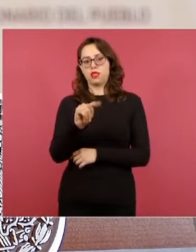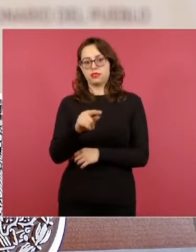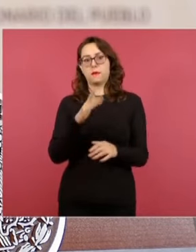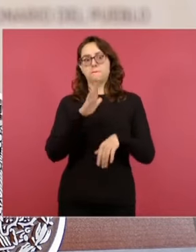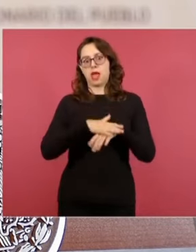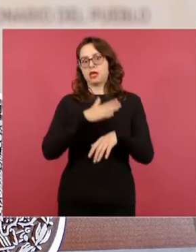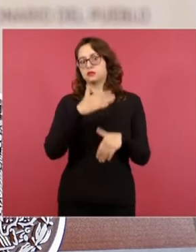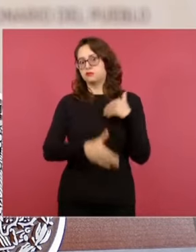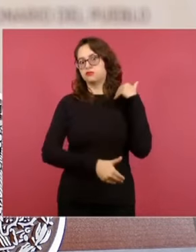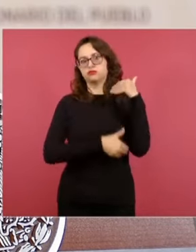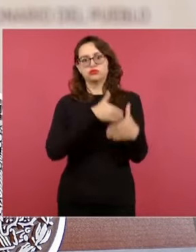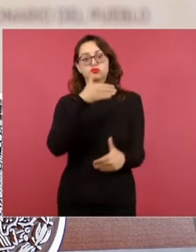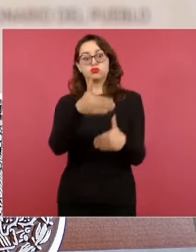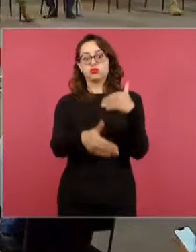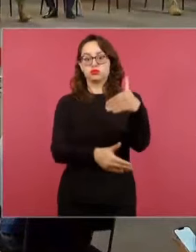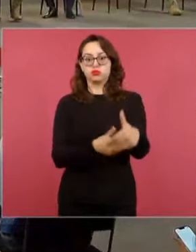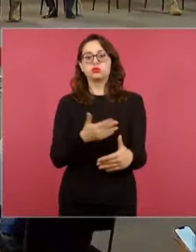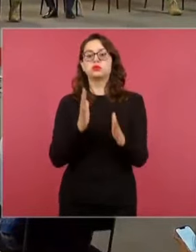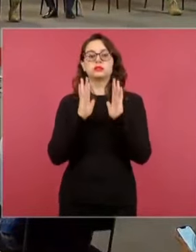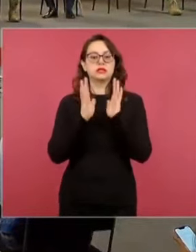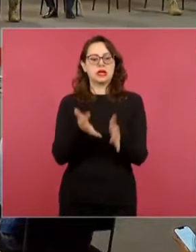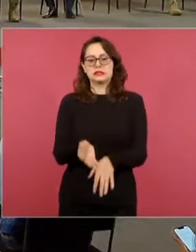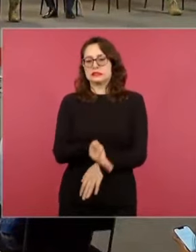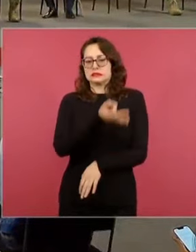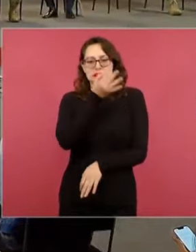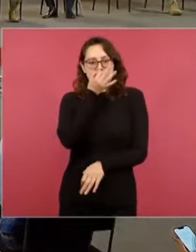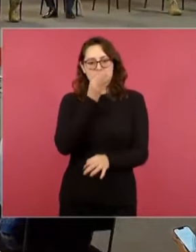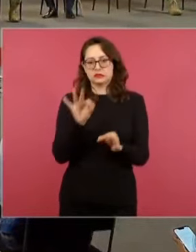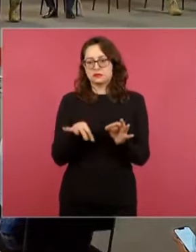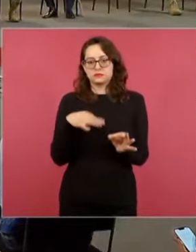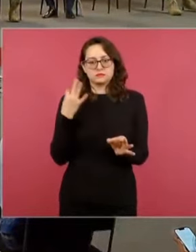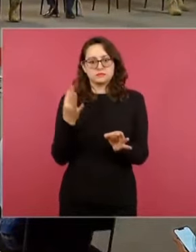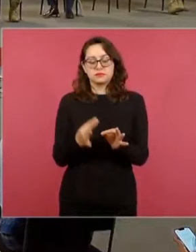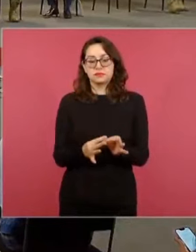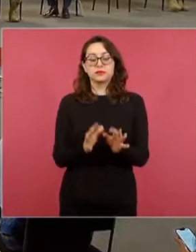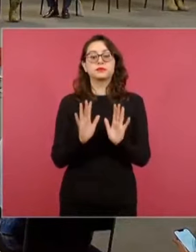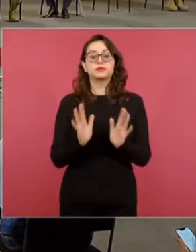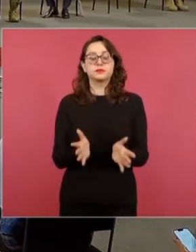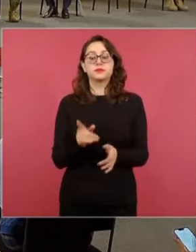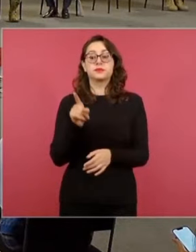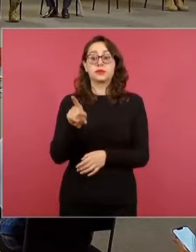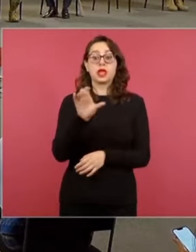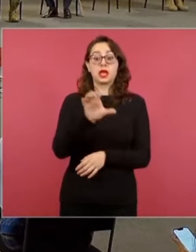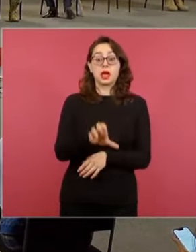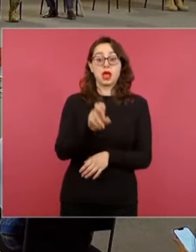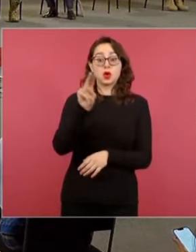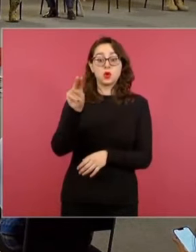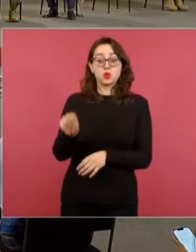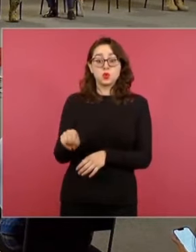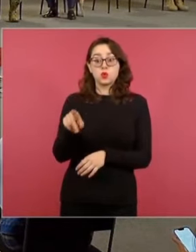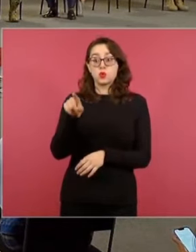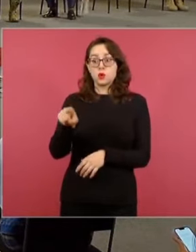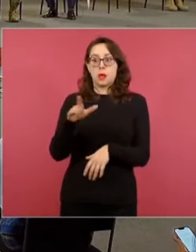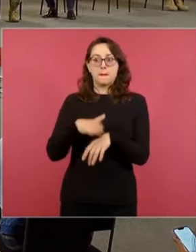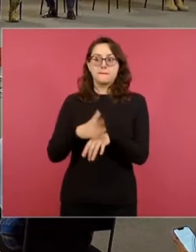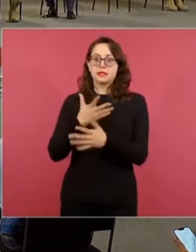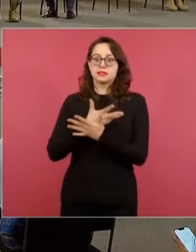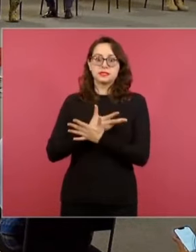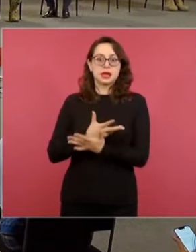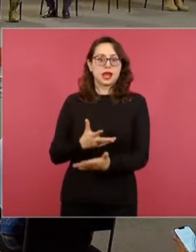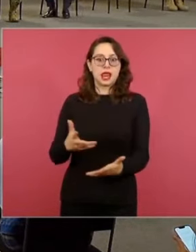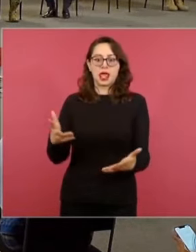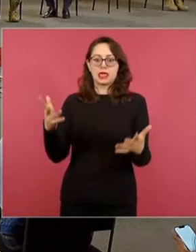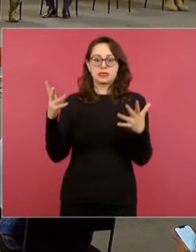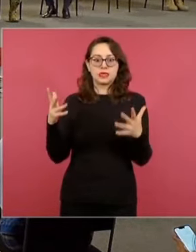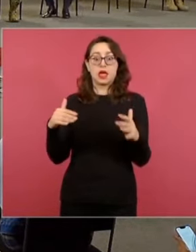algunos acabados. Están ya prácticamente edificadas todas. Cancún es la estación más grande y